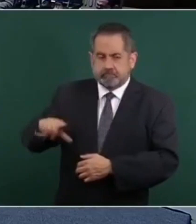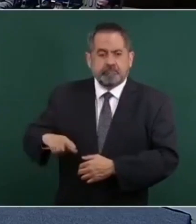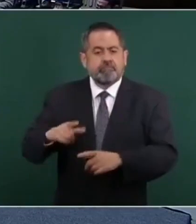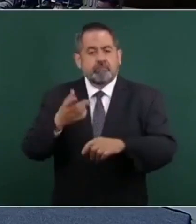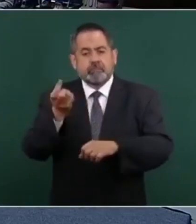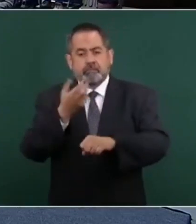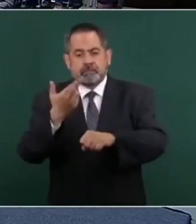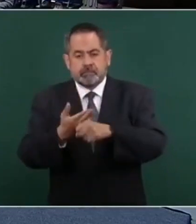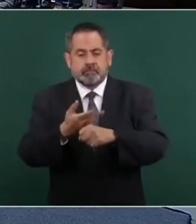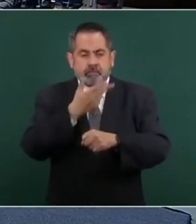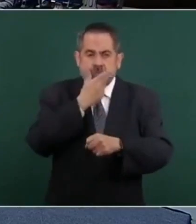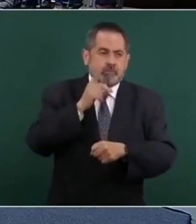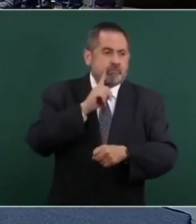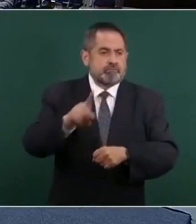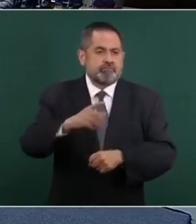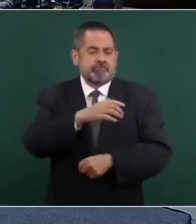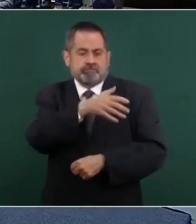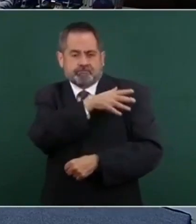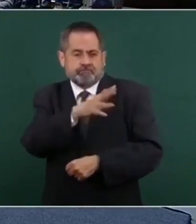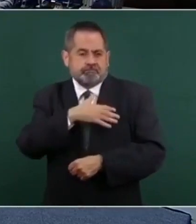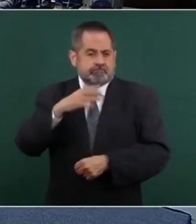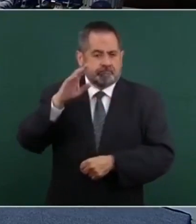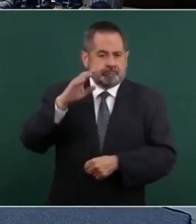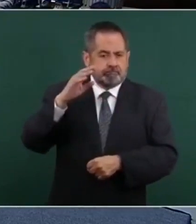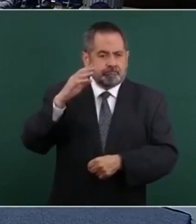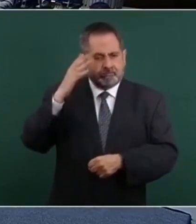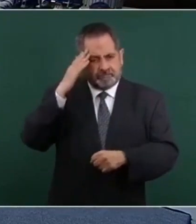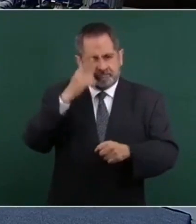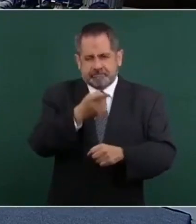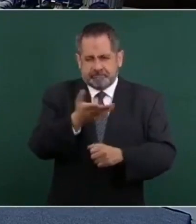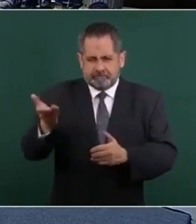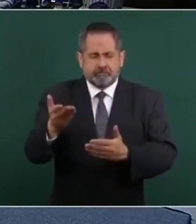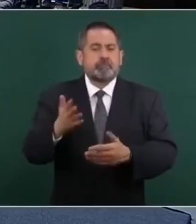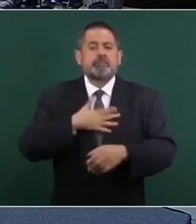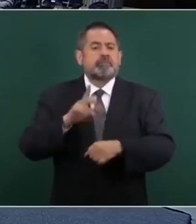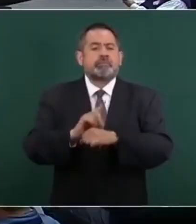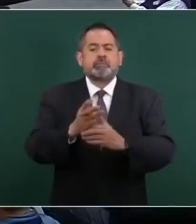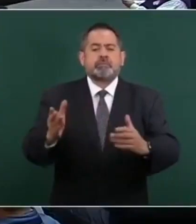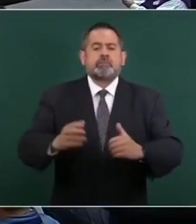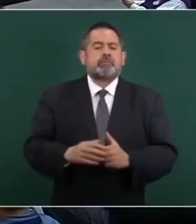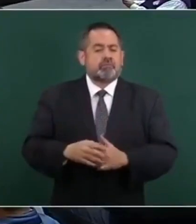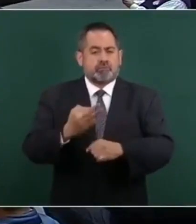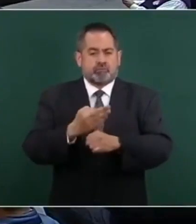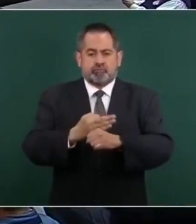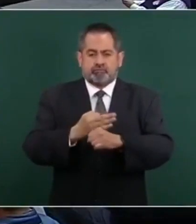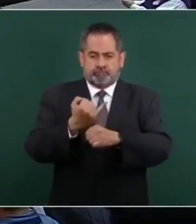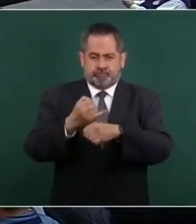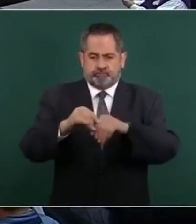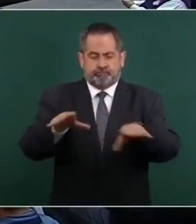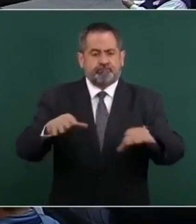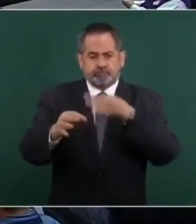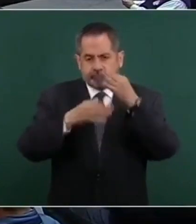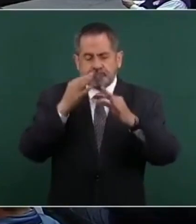mexicano convertido en el SAR anticovid, Hugo López-Gatell, no descartó que la nueva variante de COVID-19